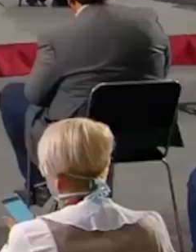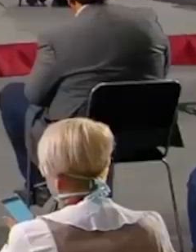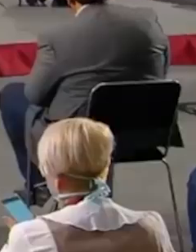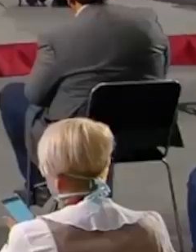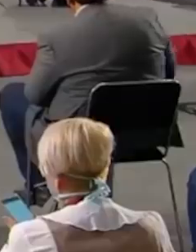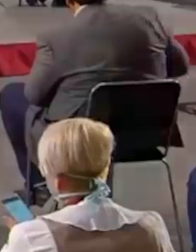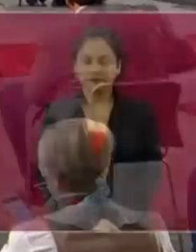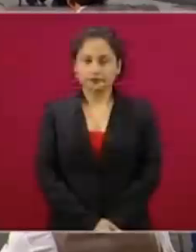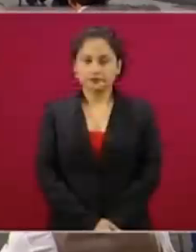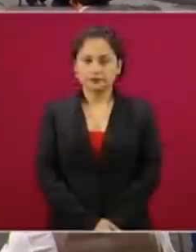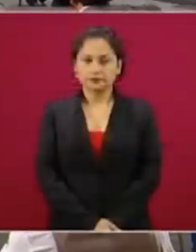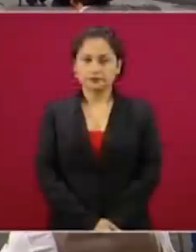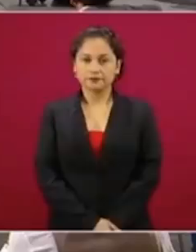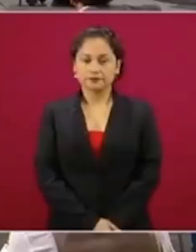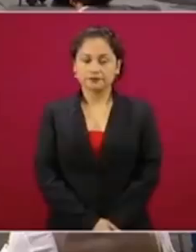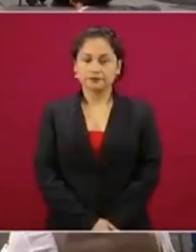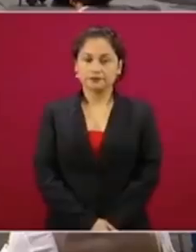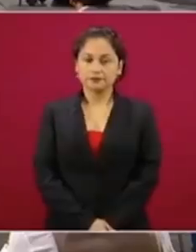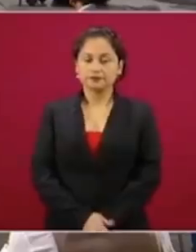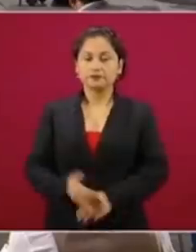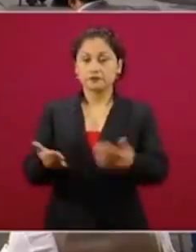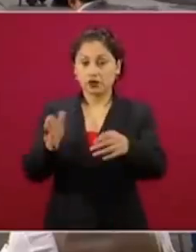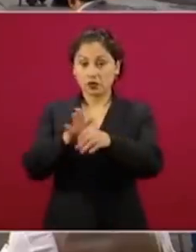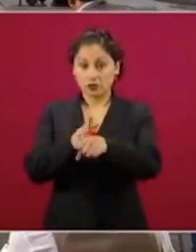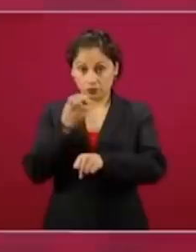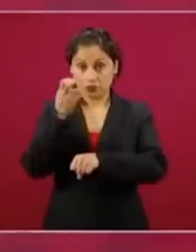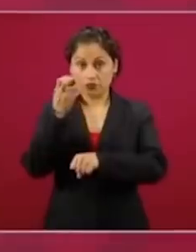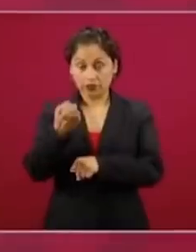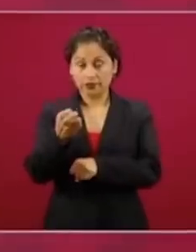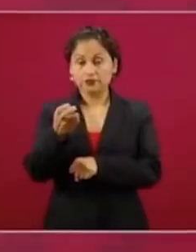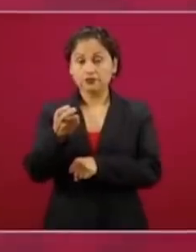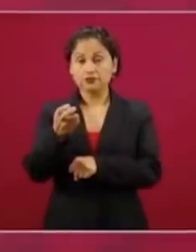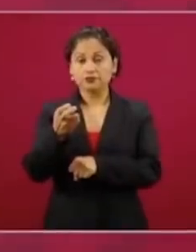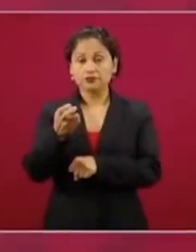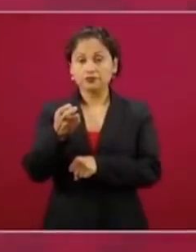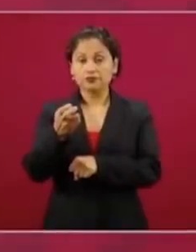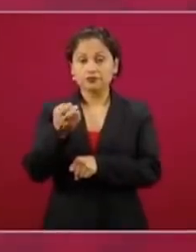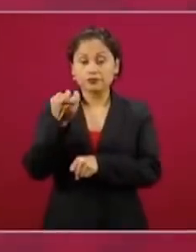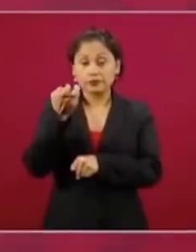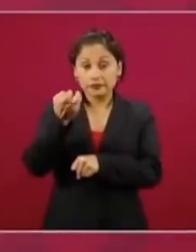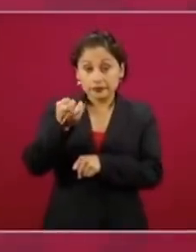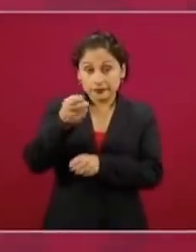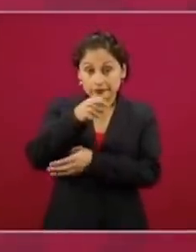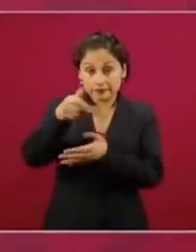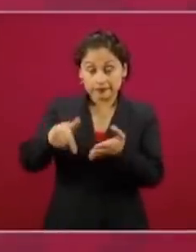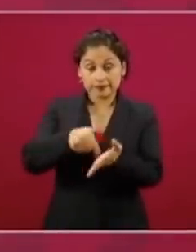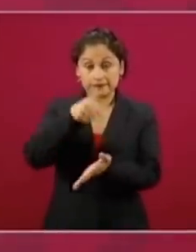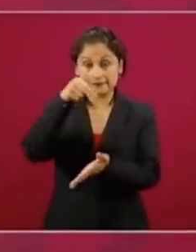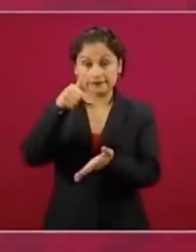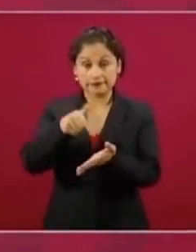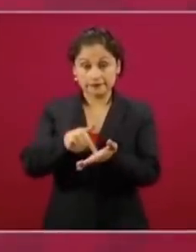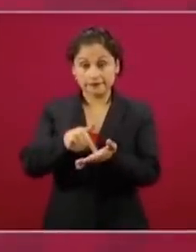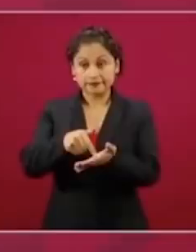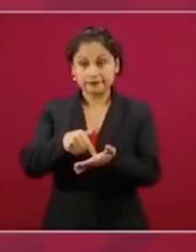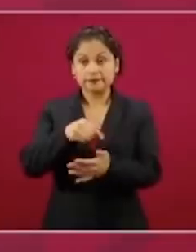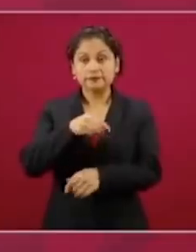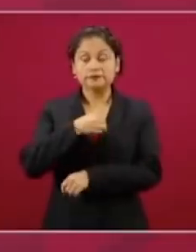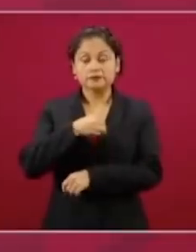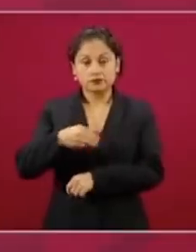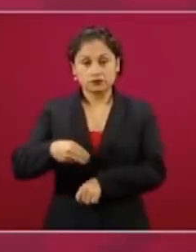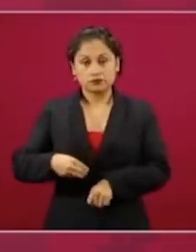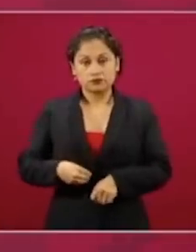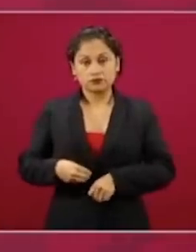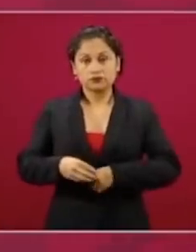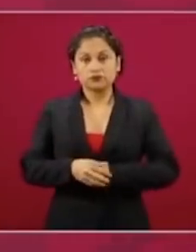importante. Entonces, ahí con mucho cuidado, con